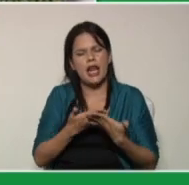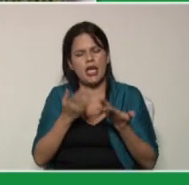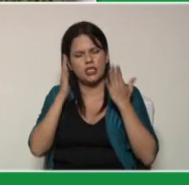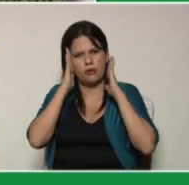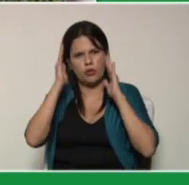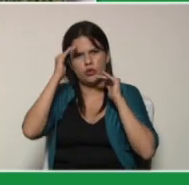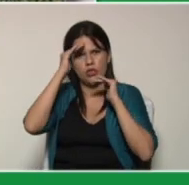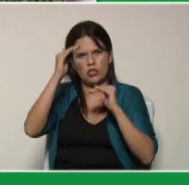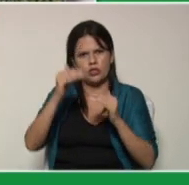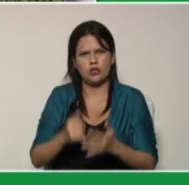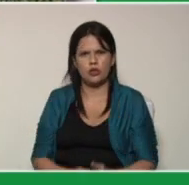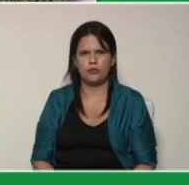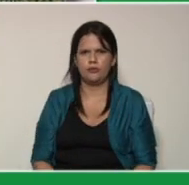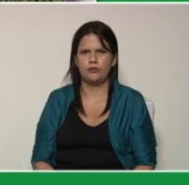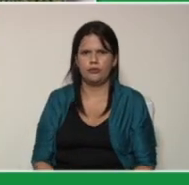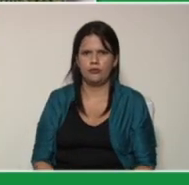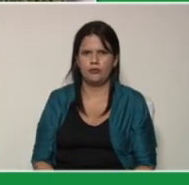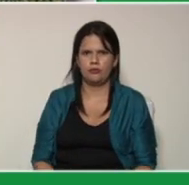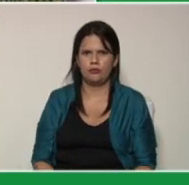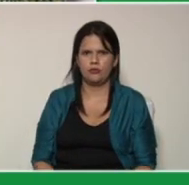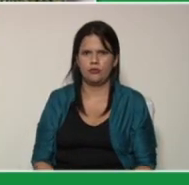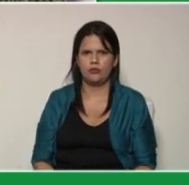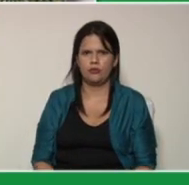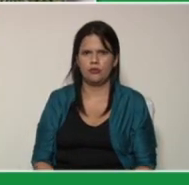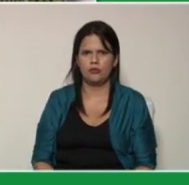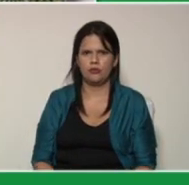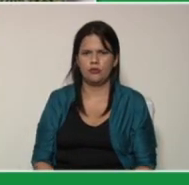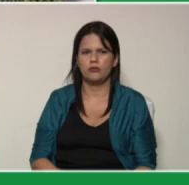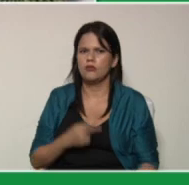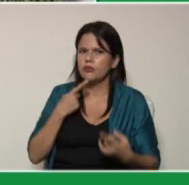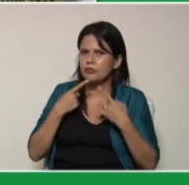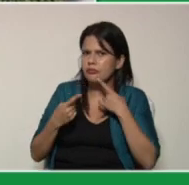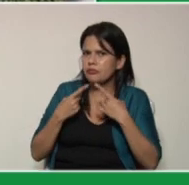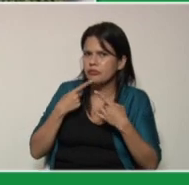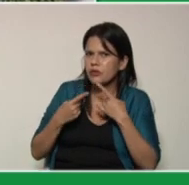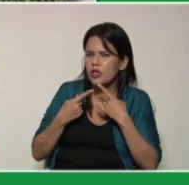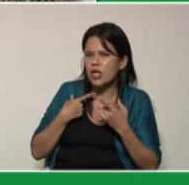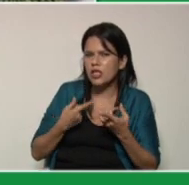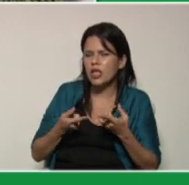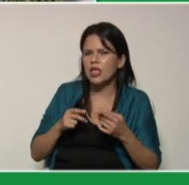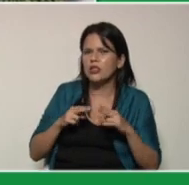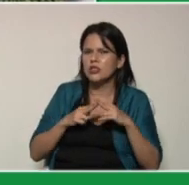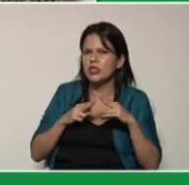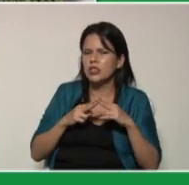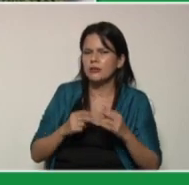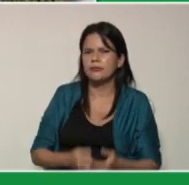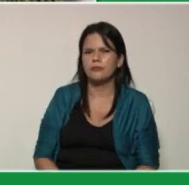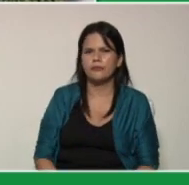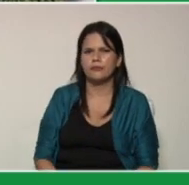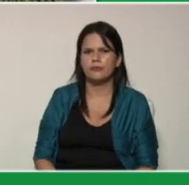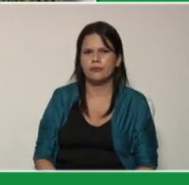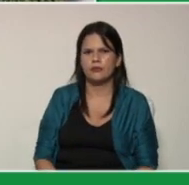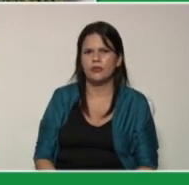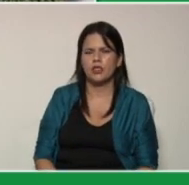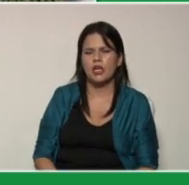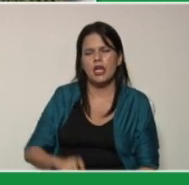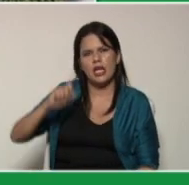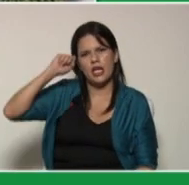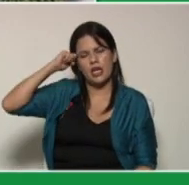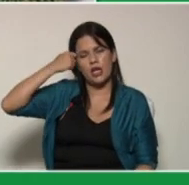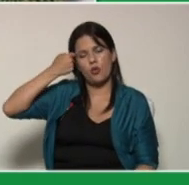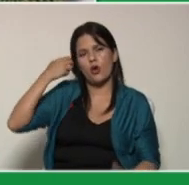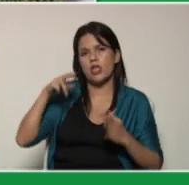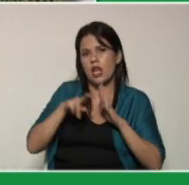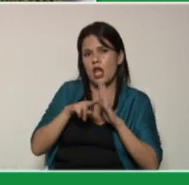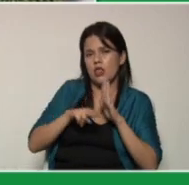atención les reportó José Pavón desde el estado Táchira y recuerda las medidas de